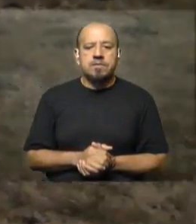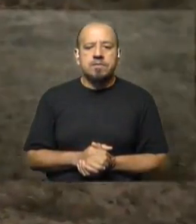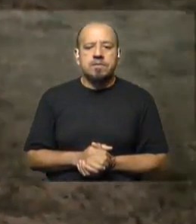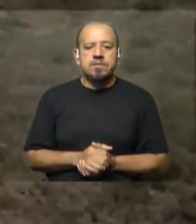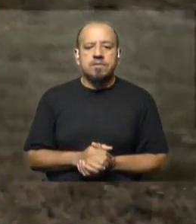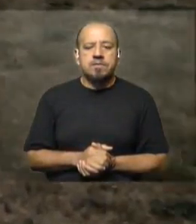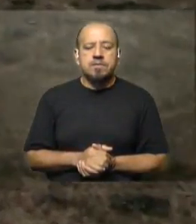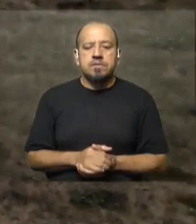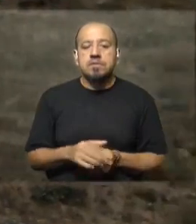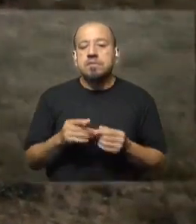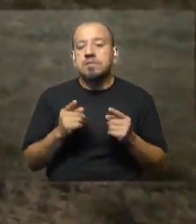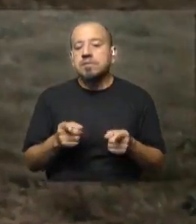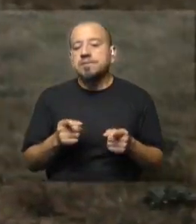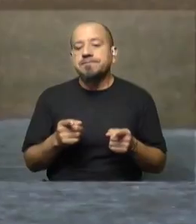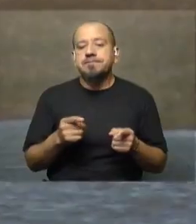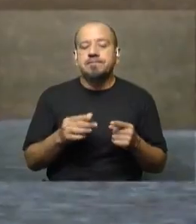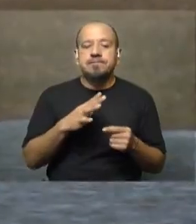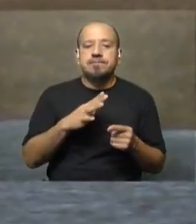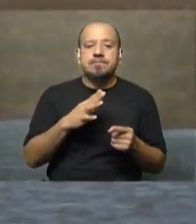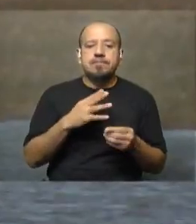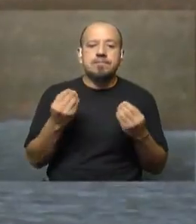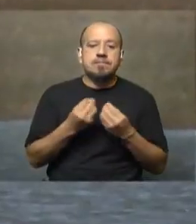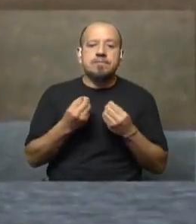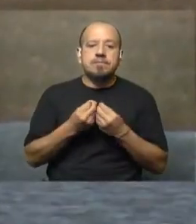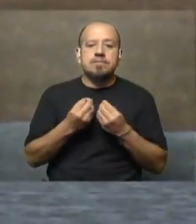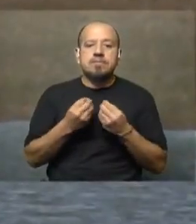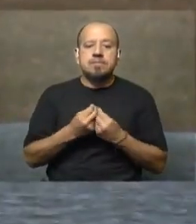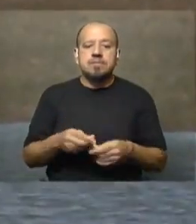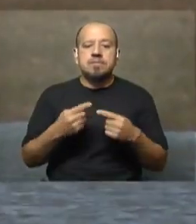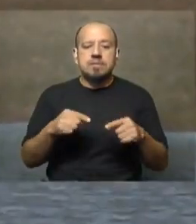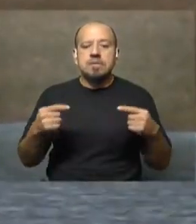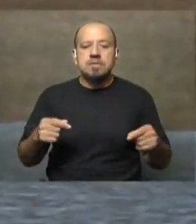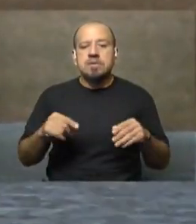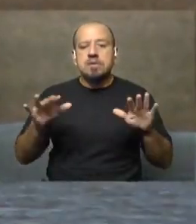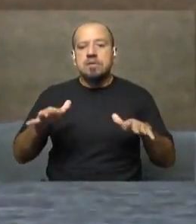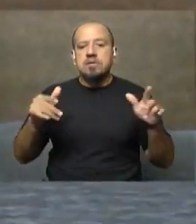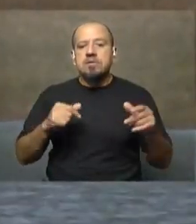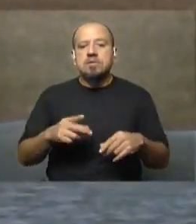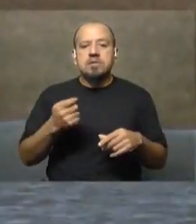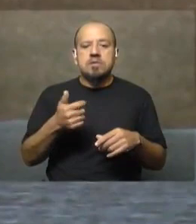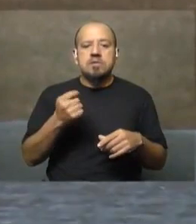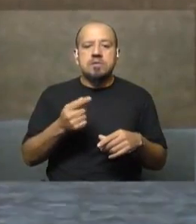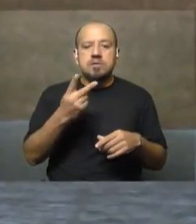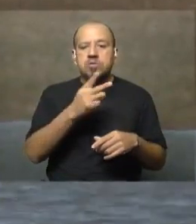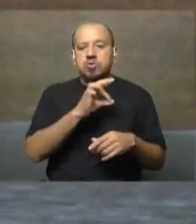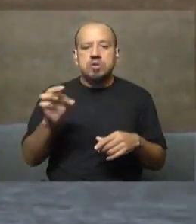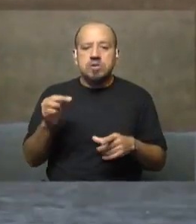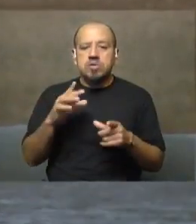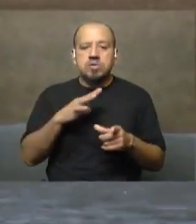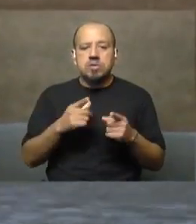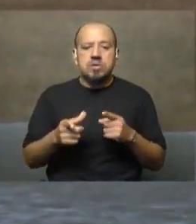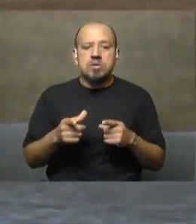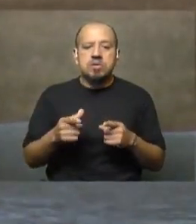En la Laguna Garzón hay muchas especies de aves, casi 200 registradas. La mayoría